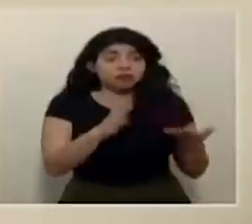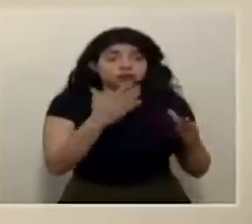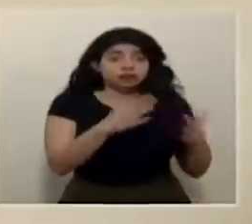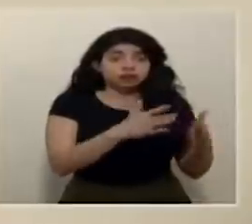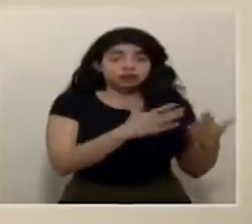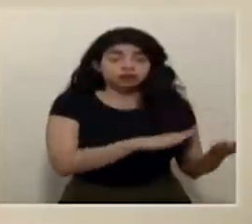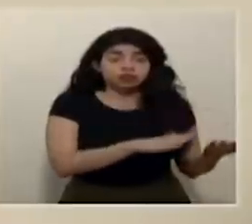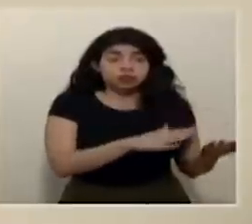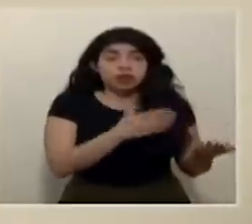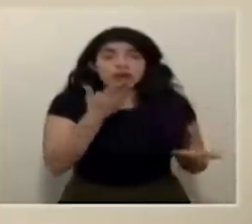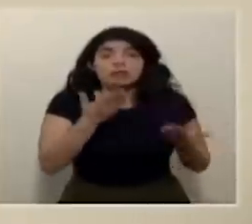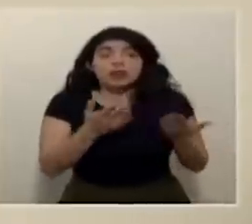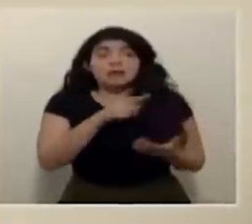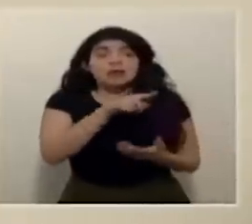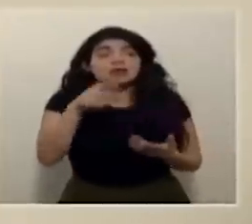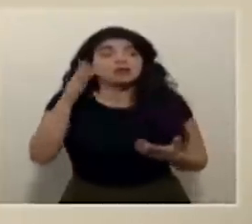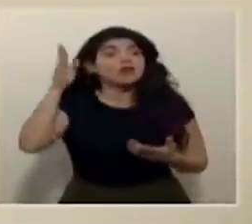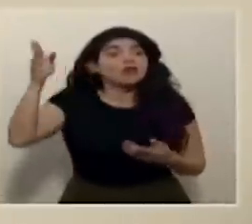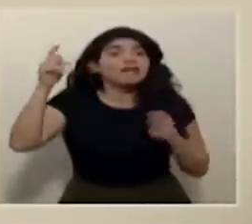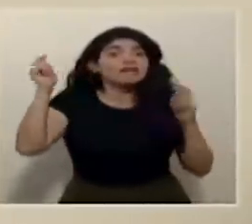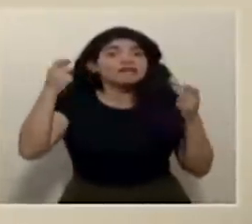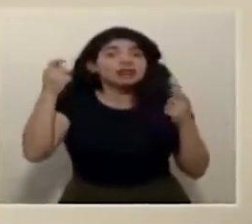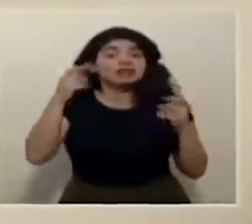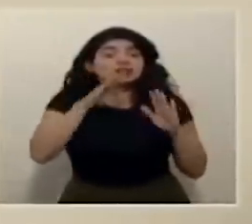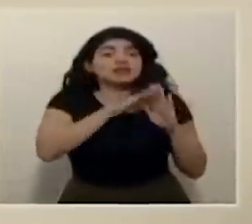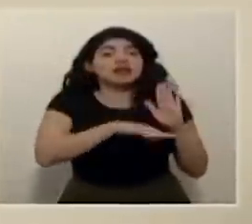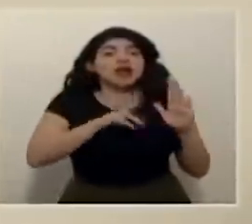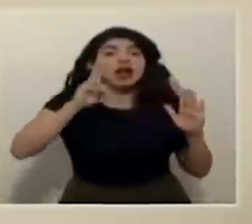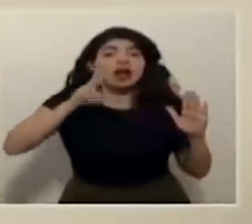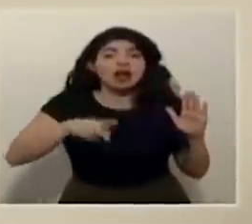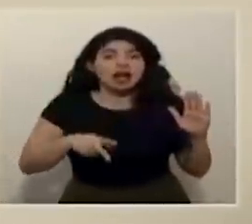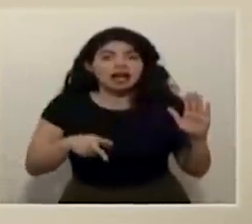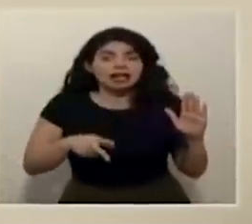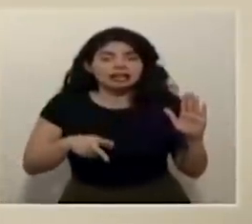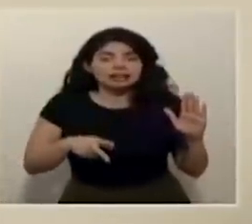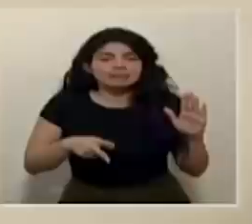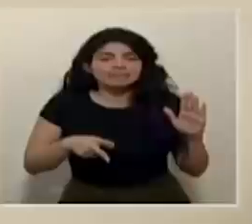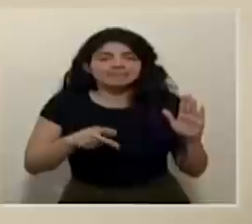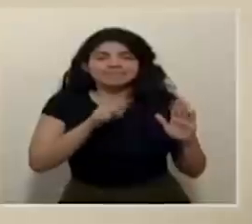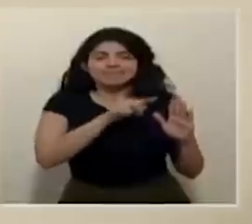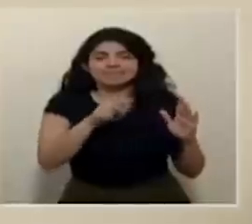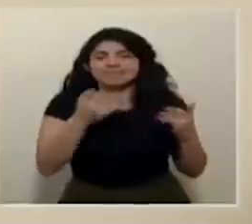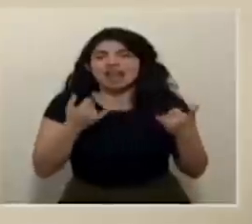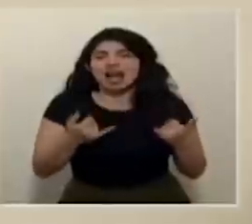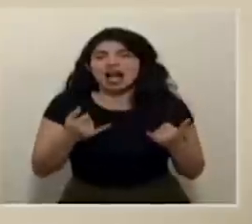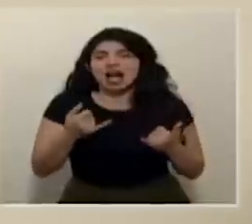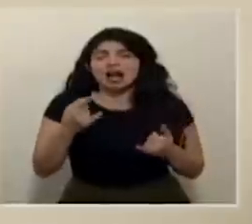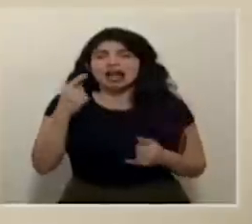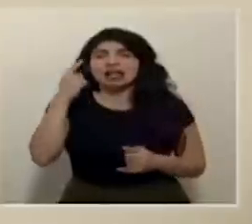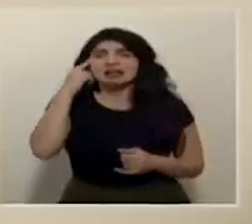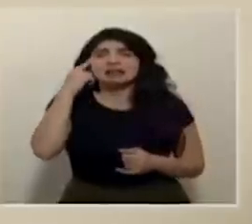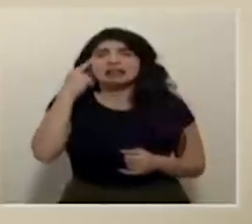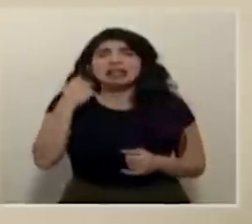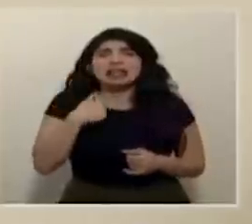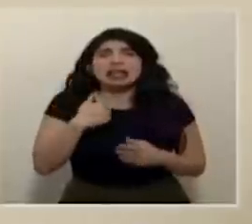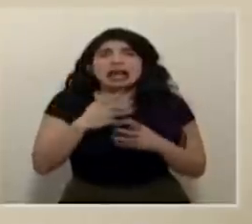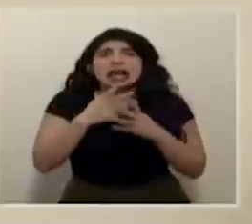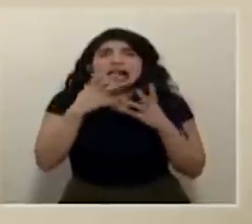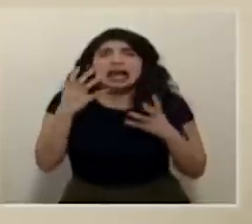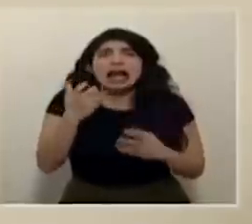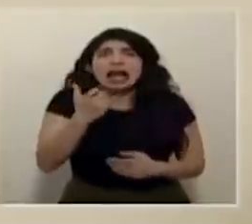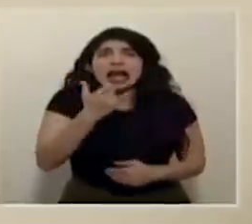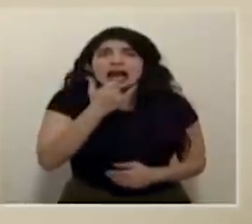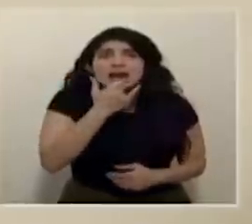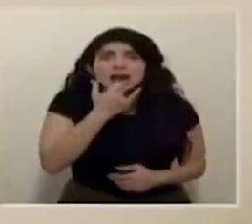y que tal vez participaron en una fiesta o no siguieron los protocolos están en este momento pensando qué error más grande